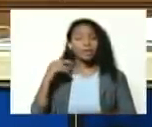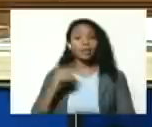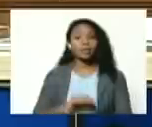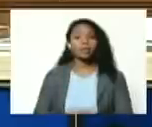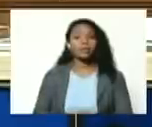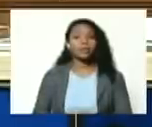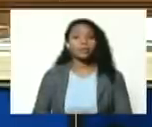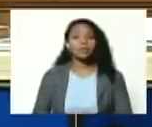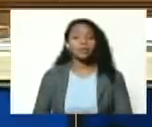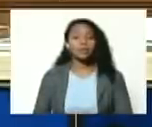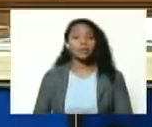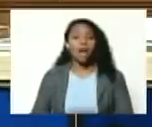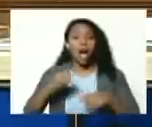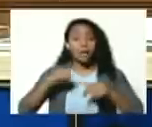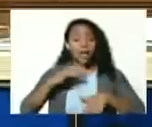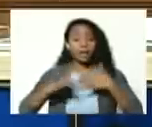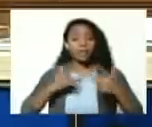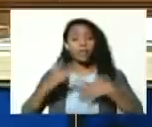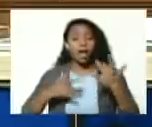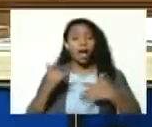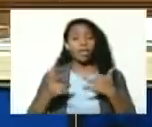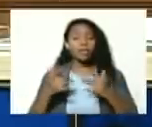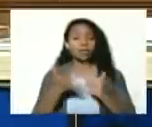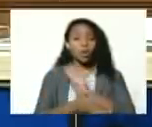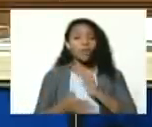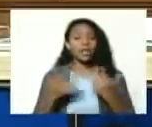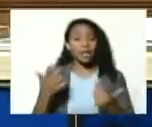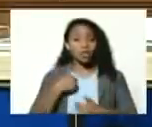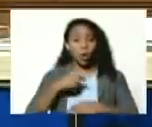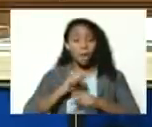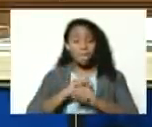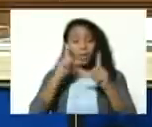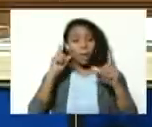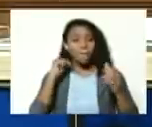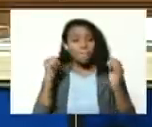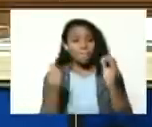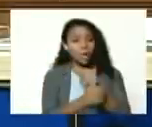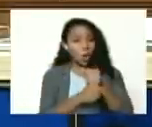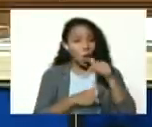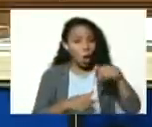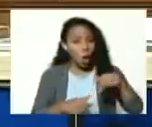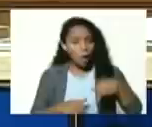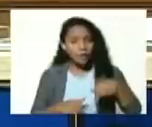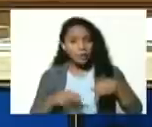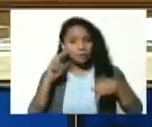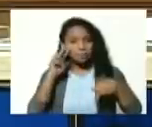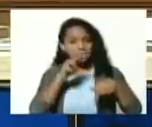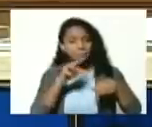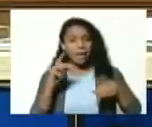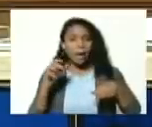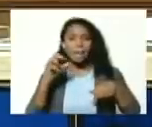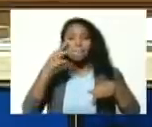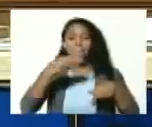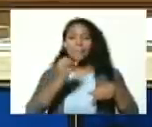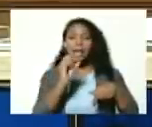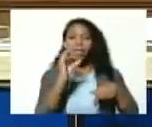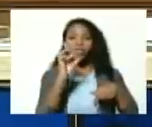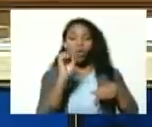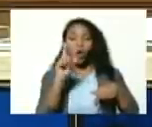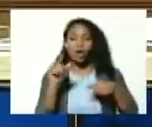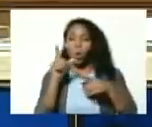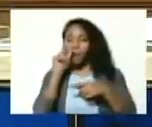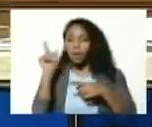aquí hay elementos que yo descubrí hoy Pedro Alexander compañero